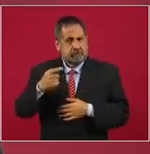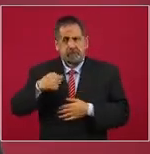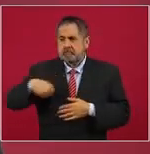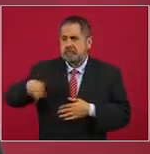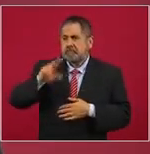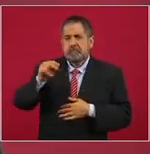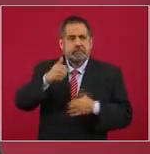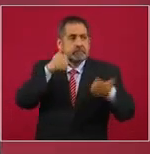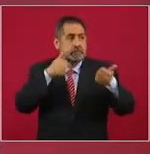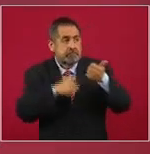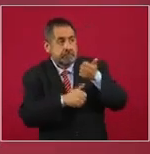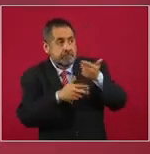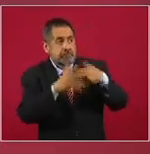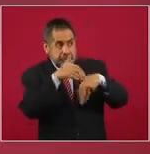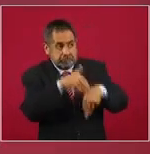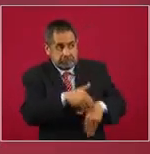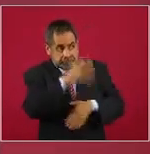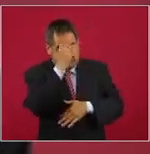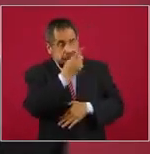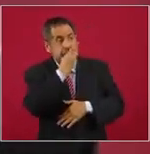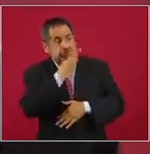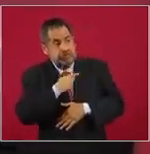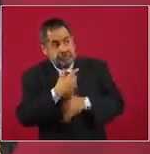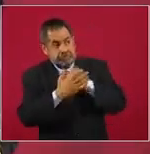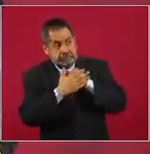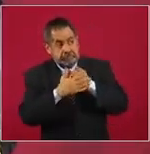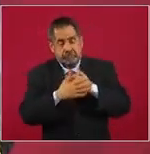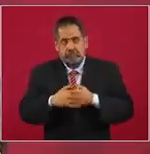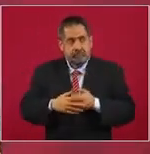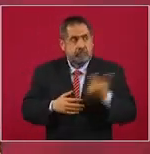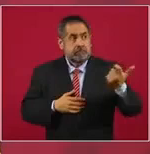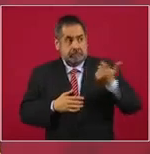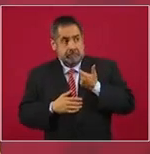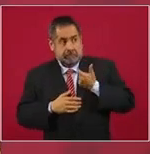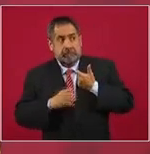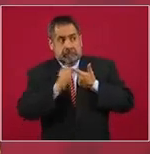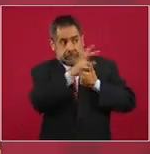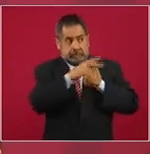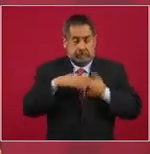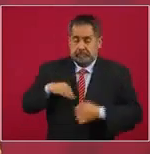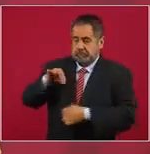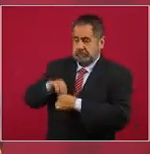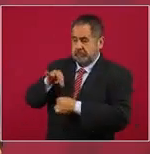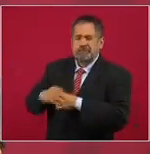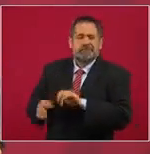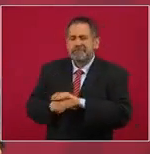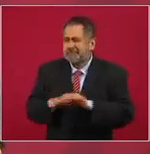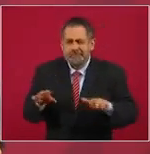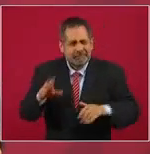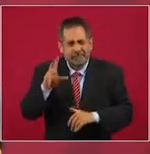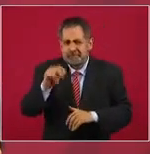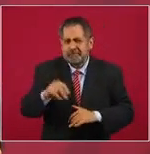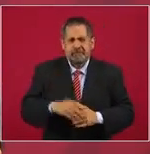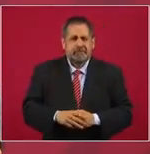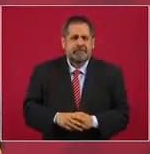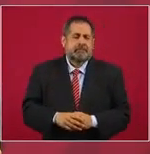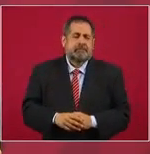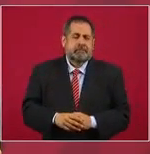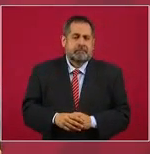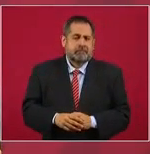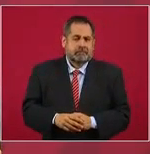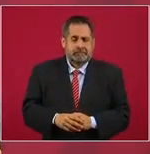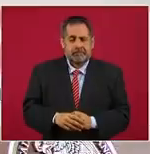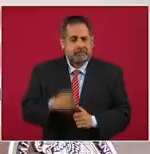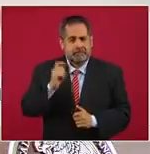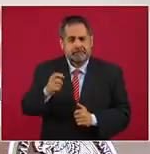que no se permita que se trafique con la